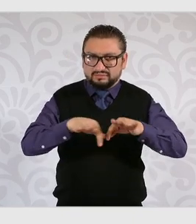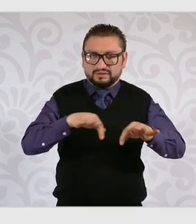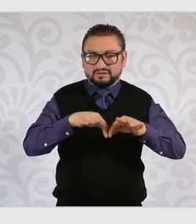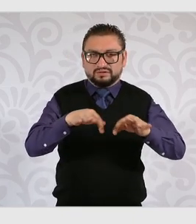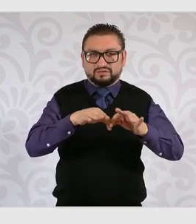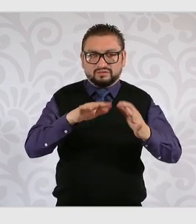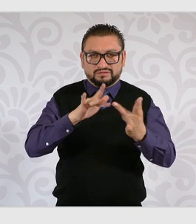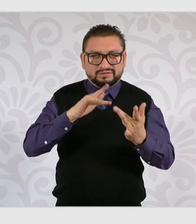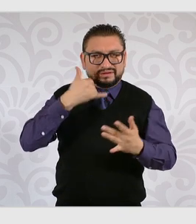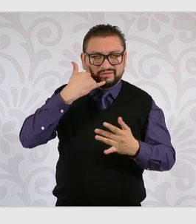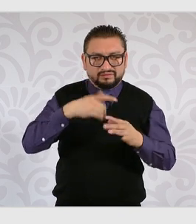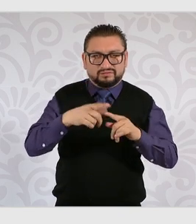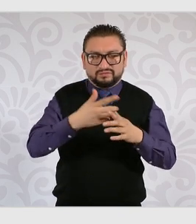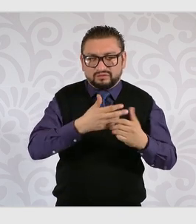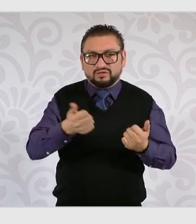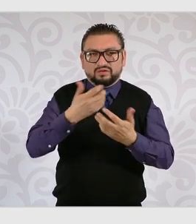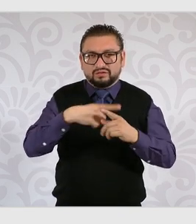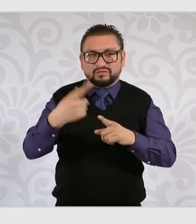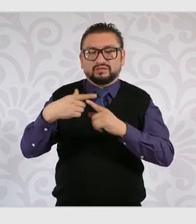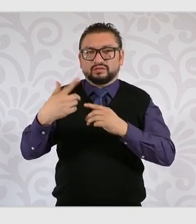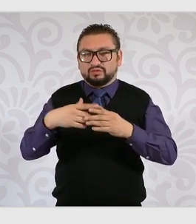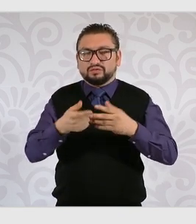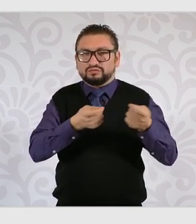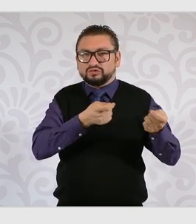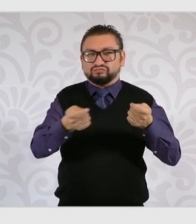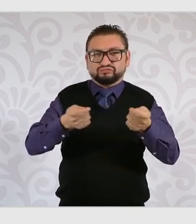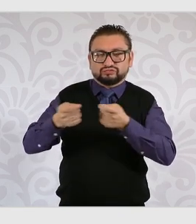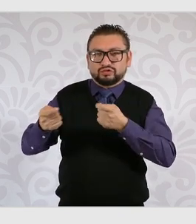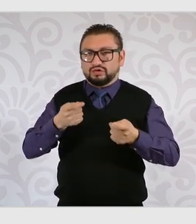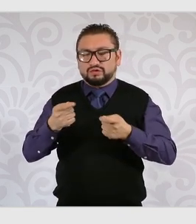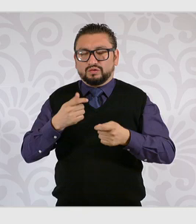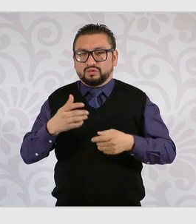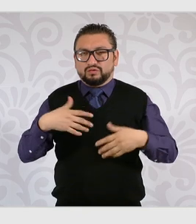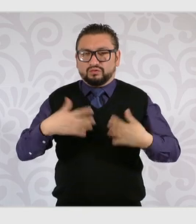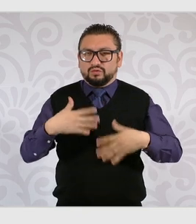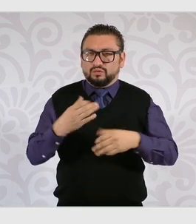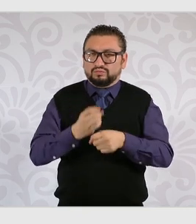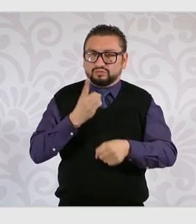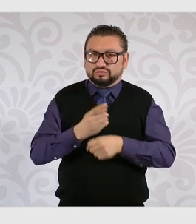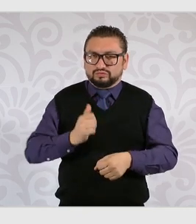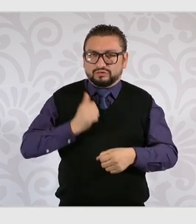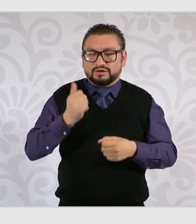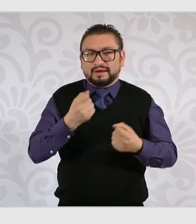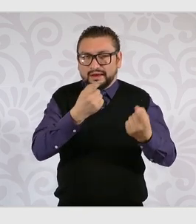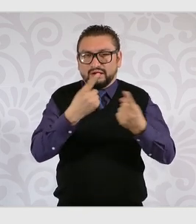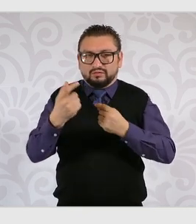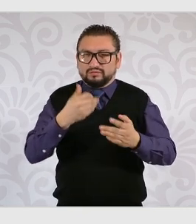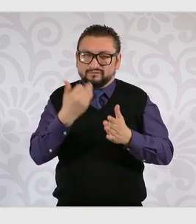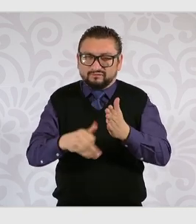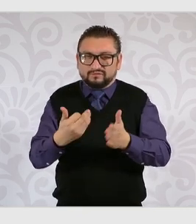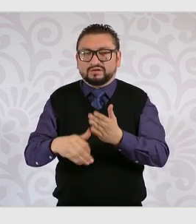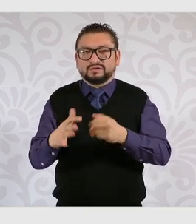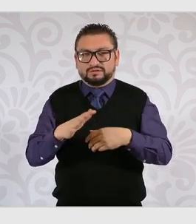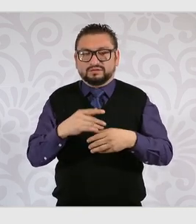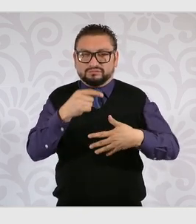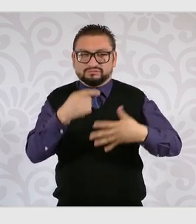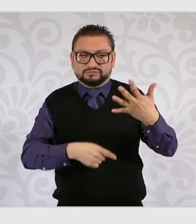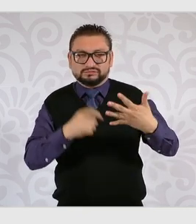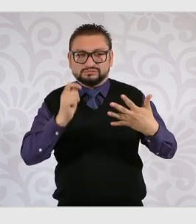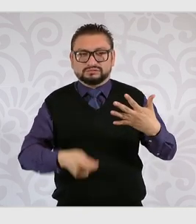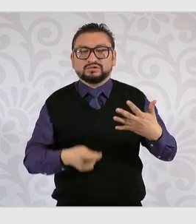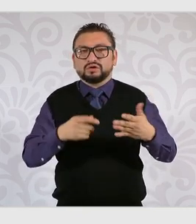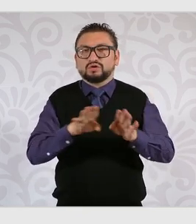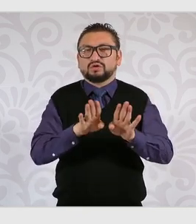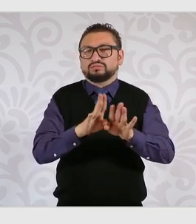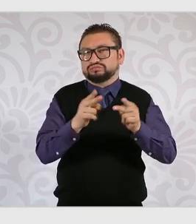encuentra lleno de retos y de oportunidades, donde encontramos justamente las siguientes. Por una parte, el